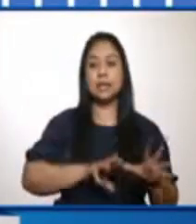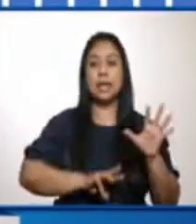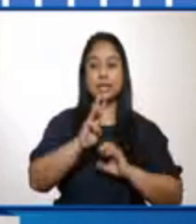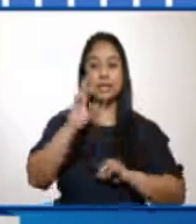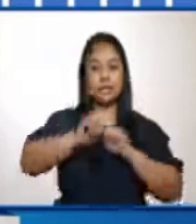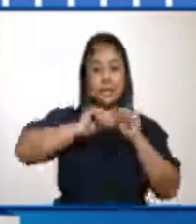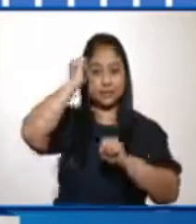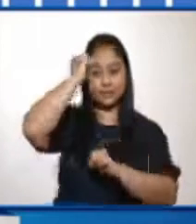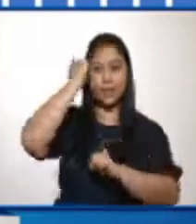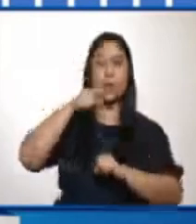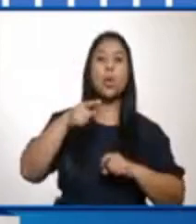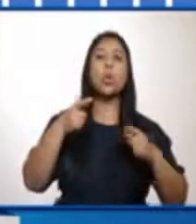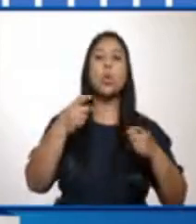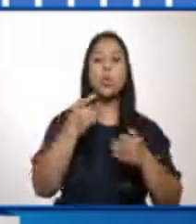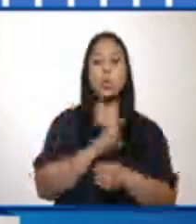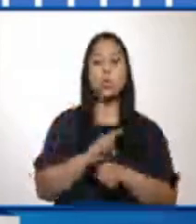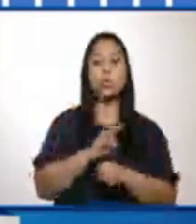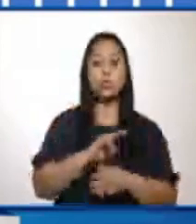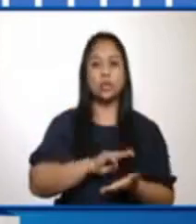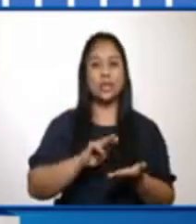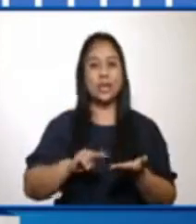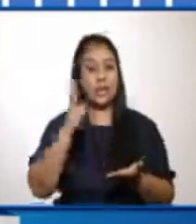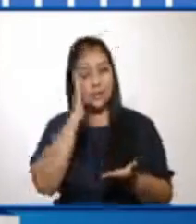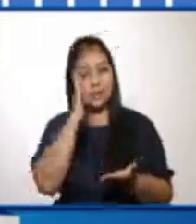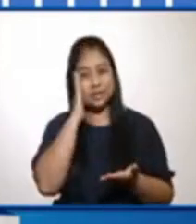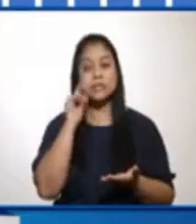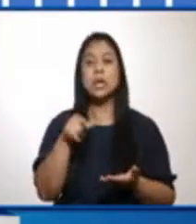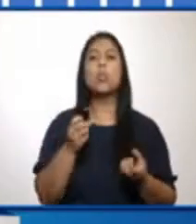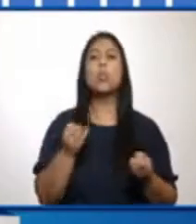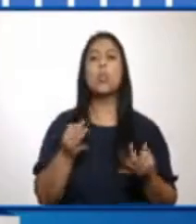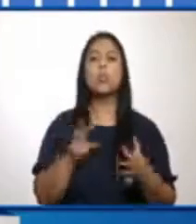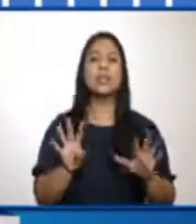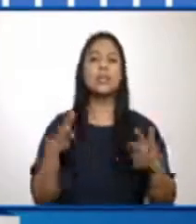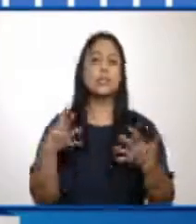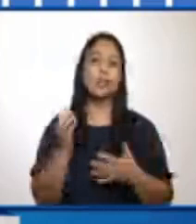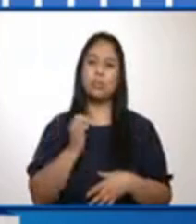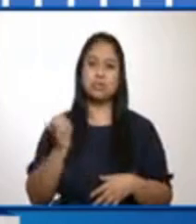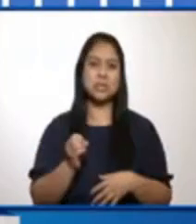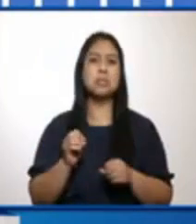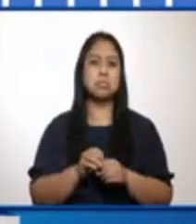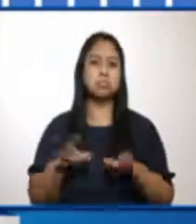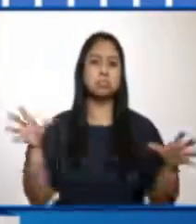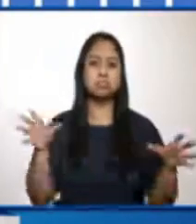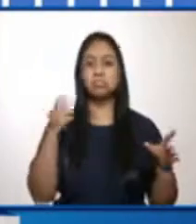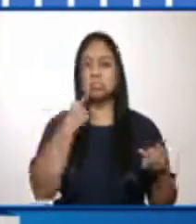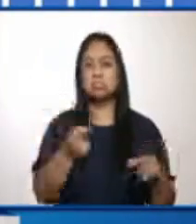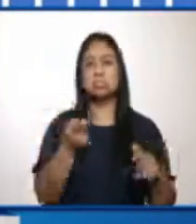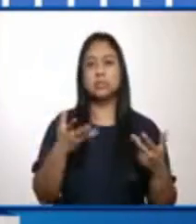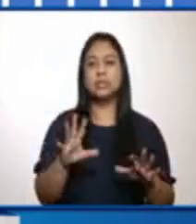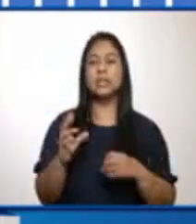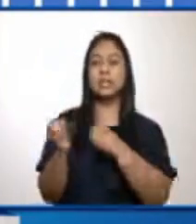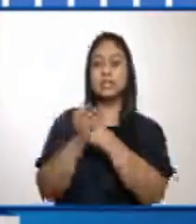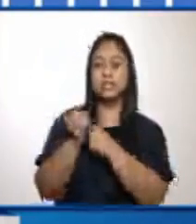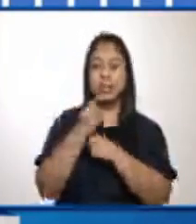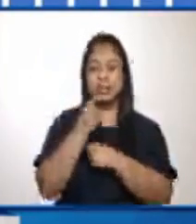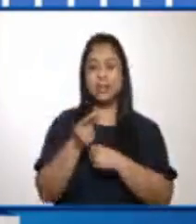febrero de aproximadamente el 19 por ciento. Como lo menciono, como una ocupación global que nos orienta en cuanto